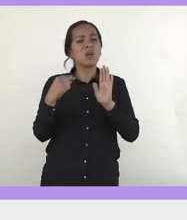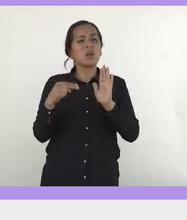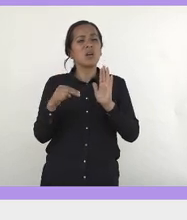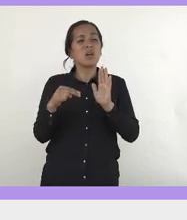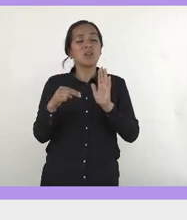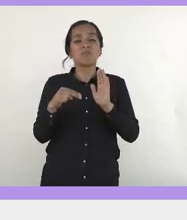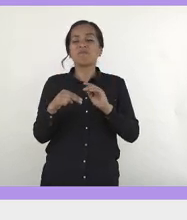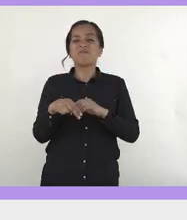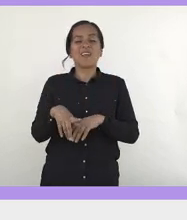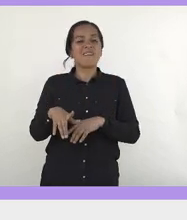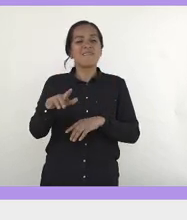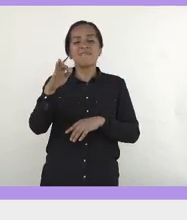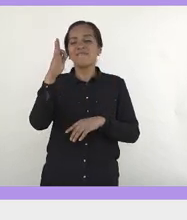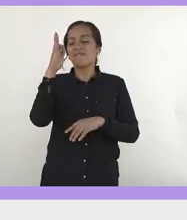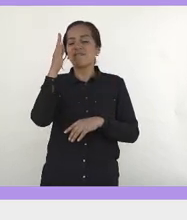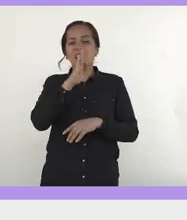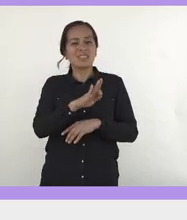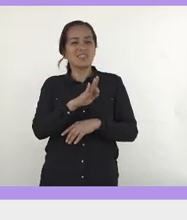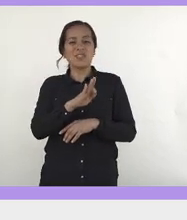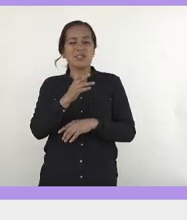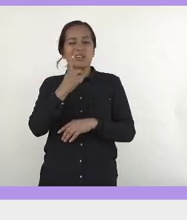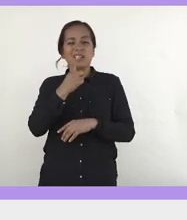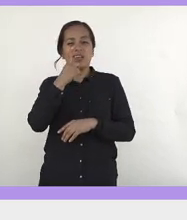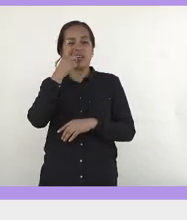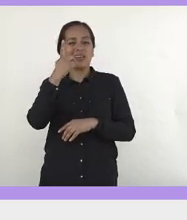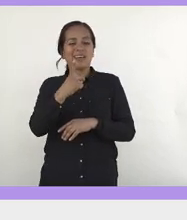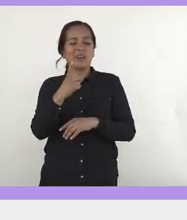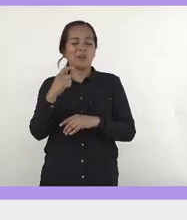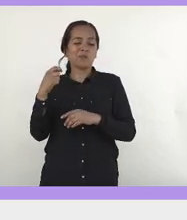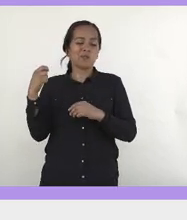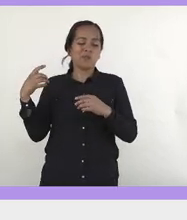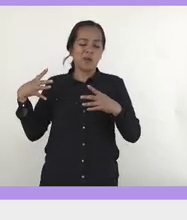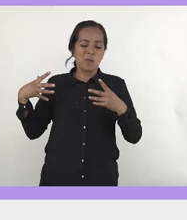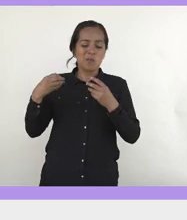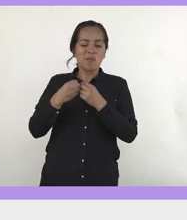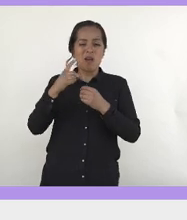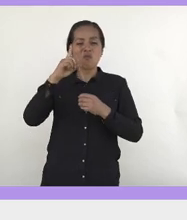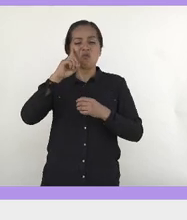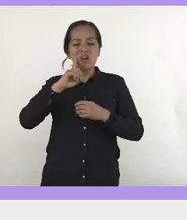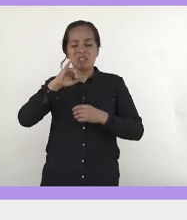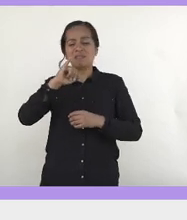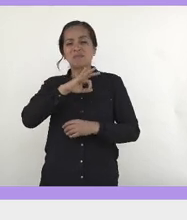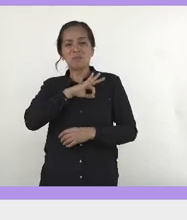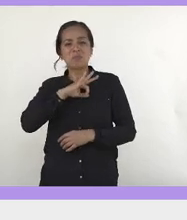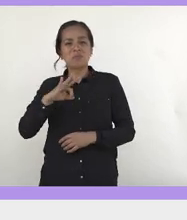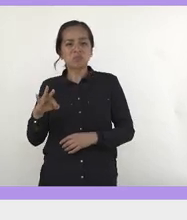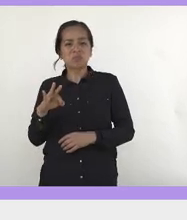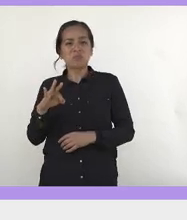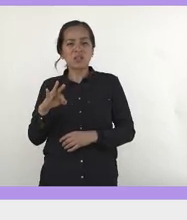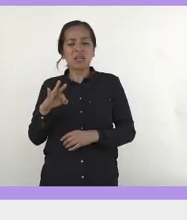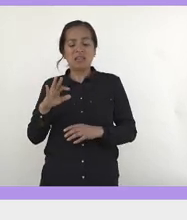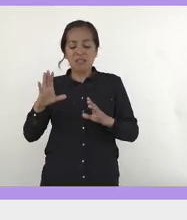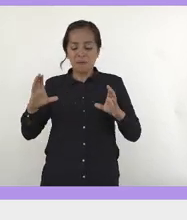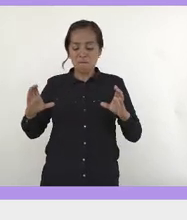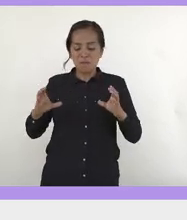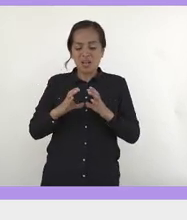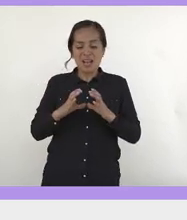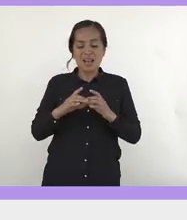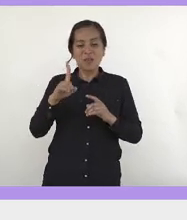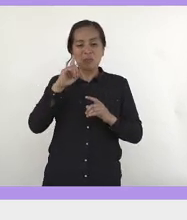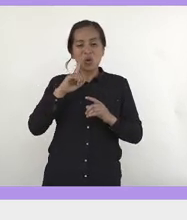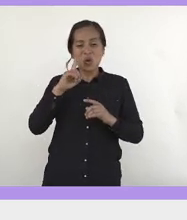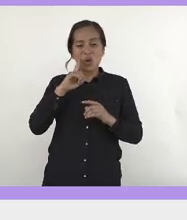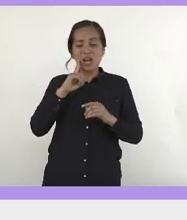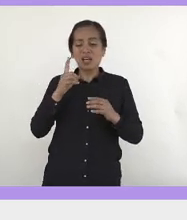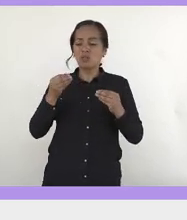que es totalmente mentira lo que nos han dicho. Que nosotras sí podemos estar juntas y que gracias a la colectividad femenina hemos